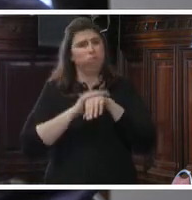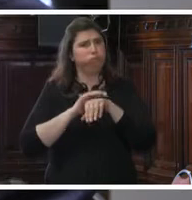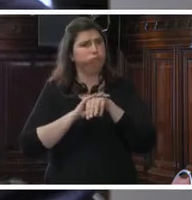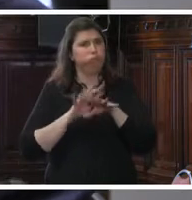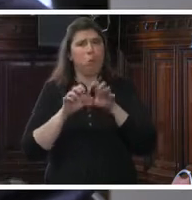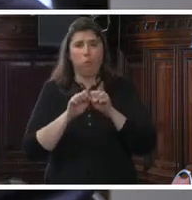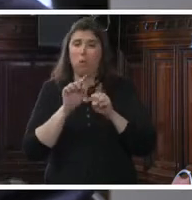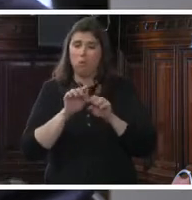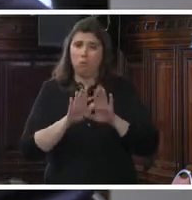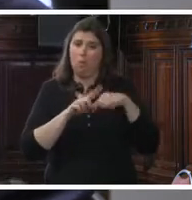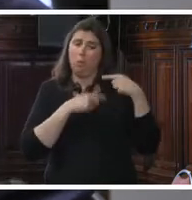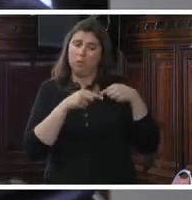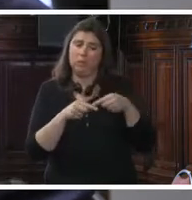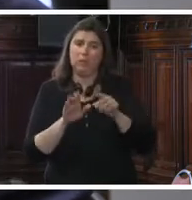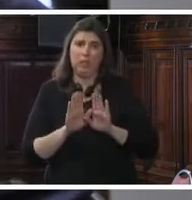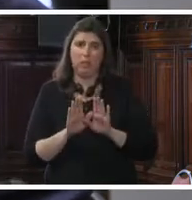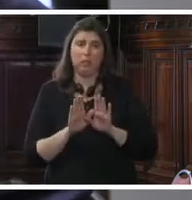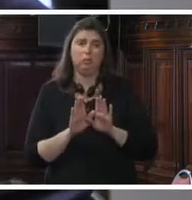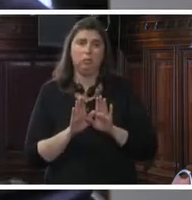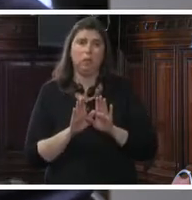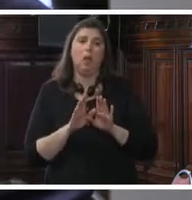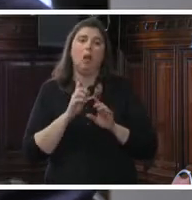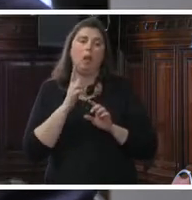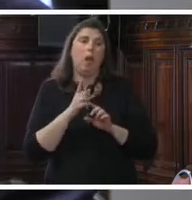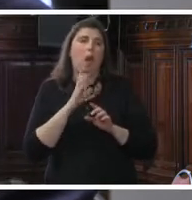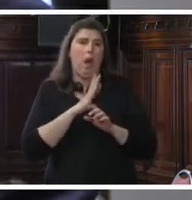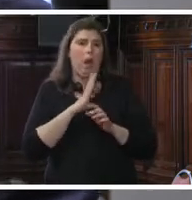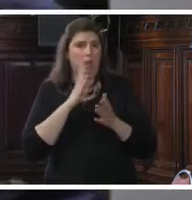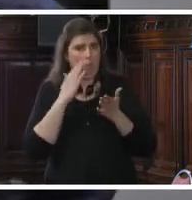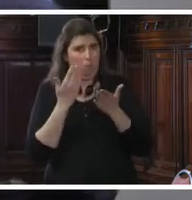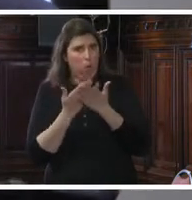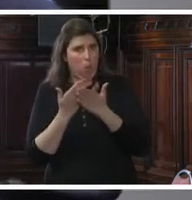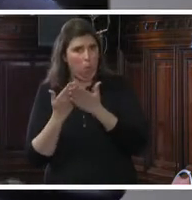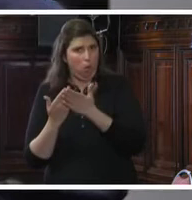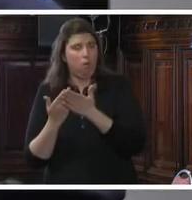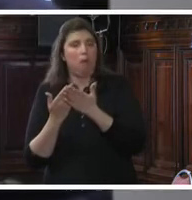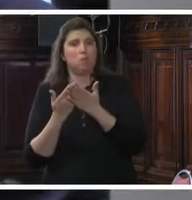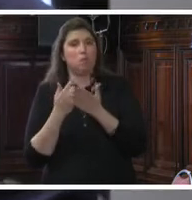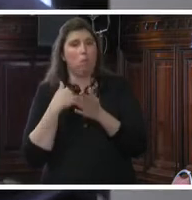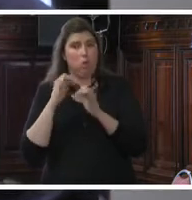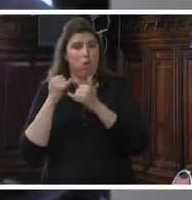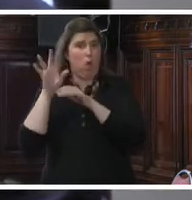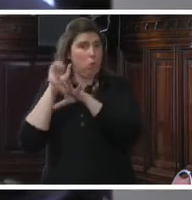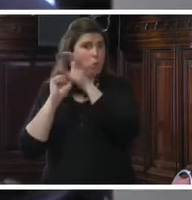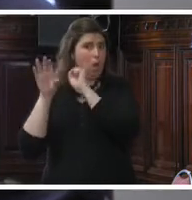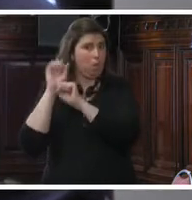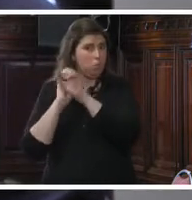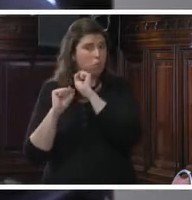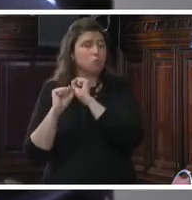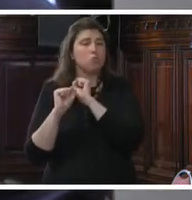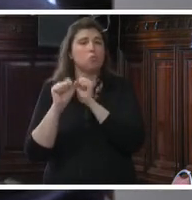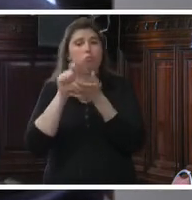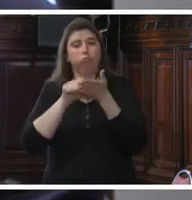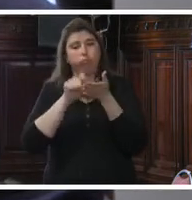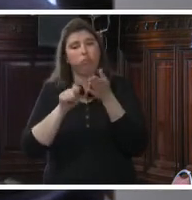vamos a tratar en lo posible de recoger, pero le repito que propuestas como las que hemos escuchado están recogidas